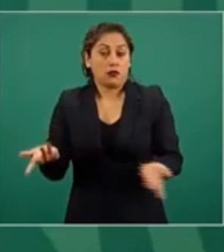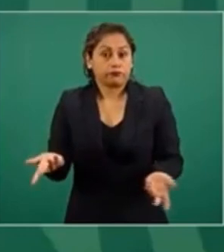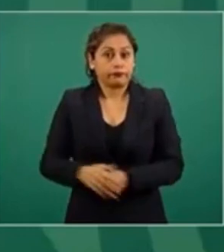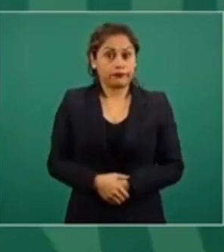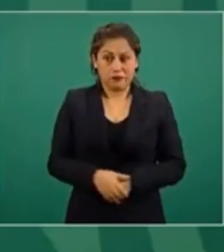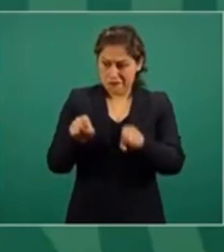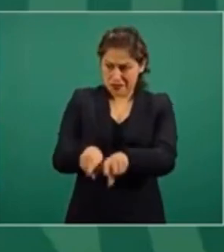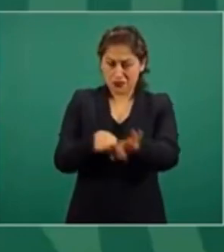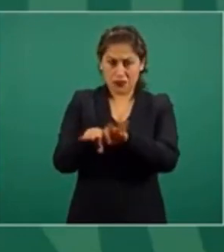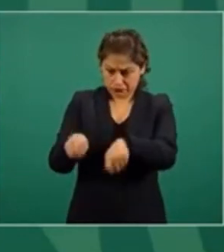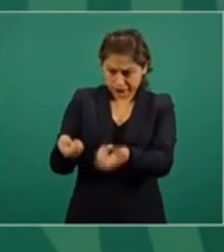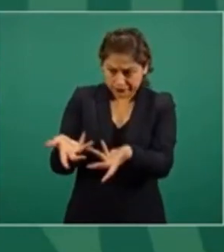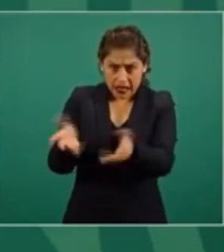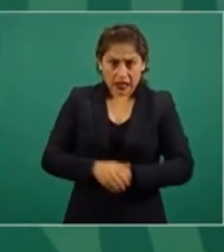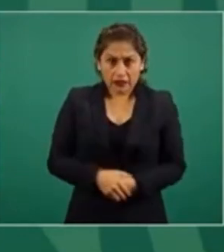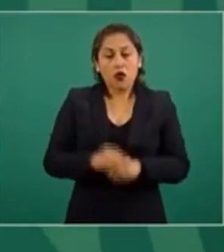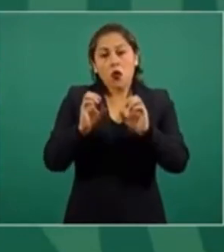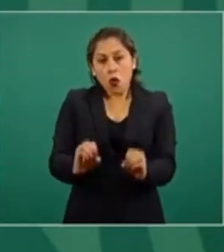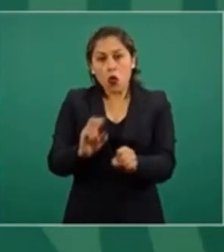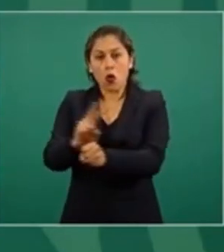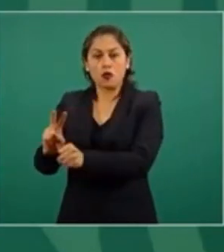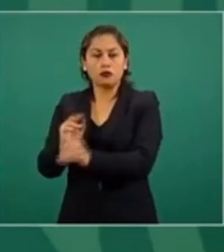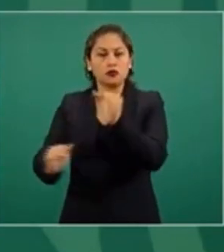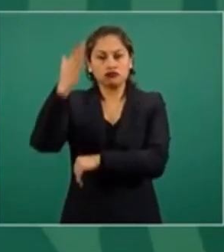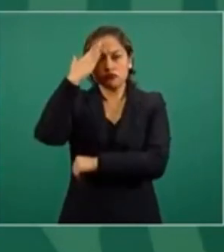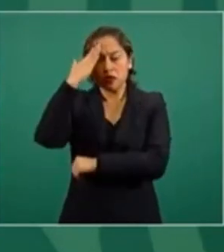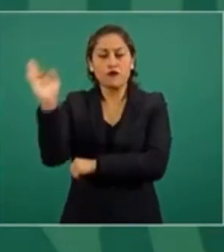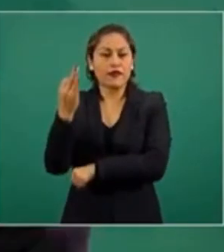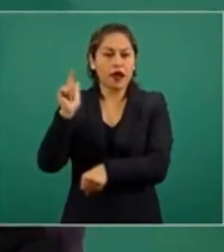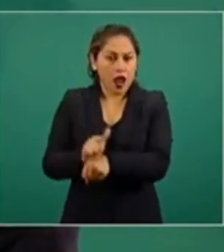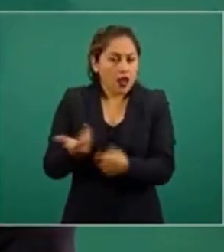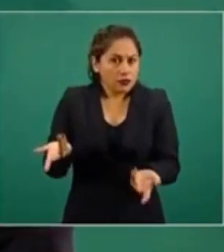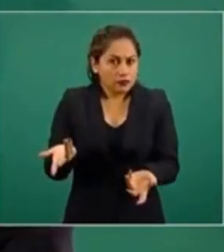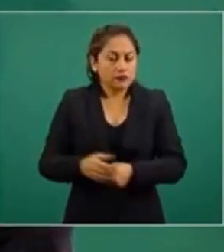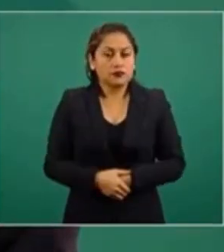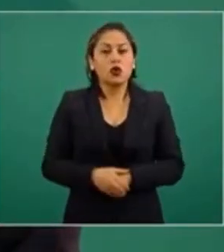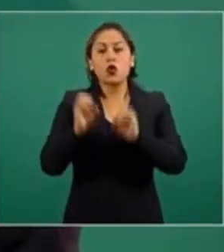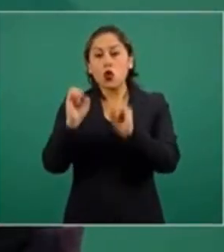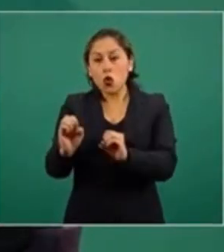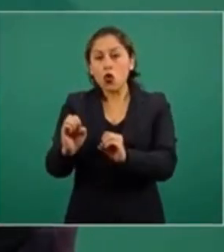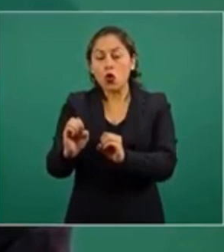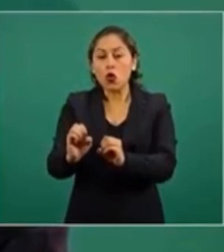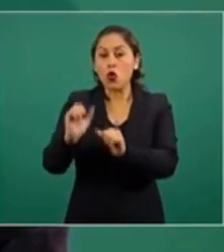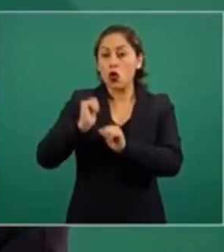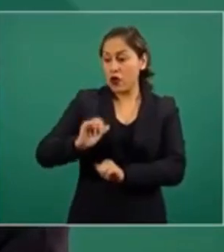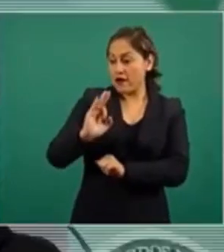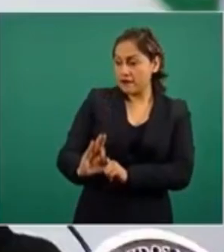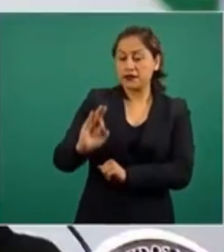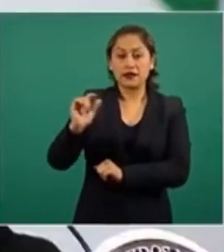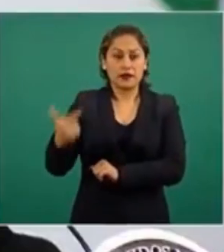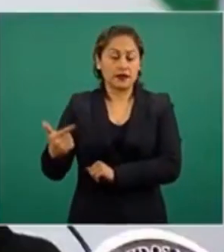a la Auditoría Superior de la Federación o a la Fiscalía Anticorrupción?